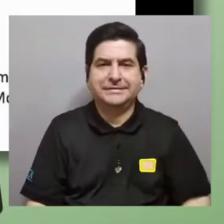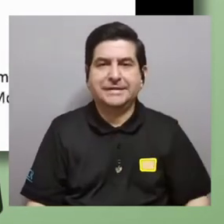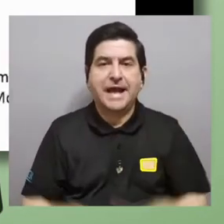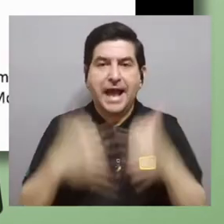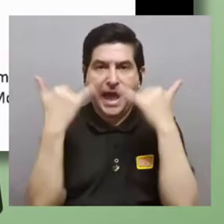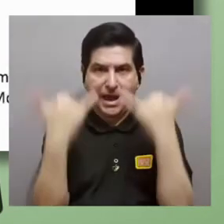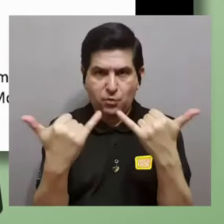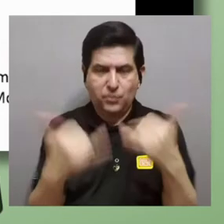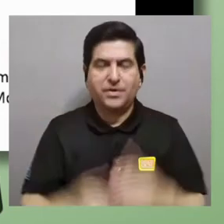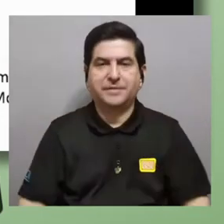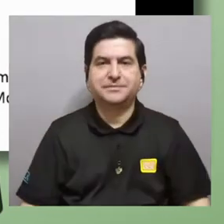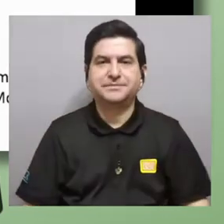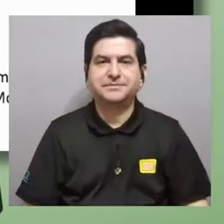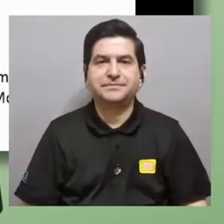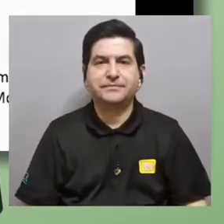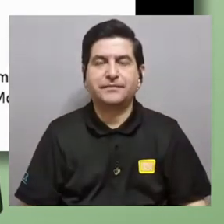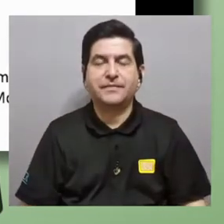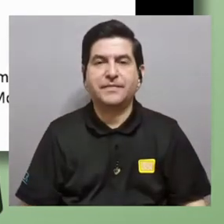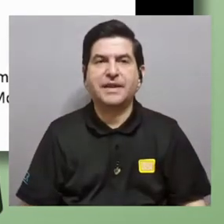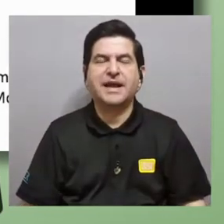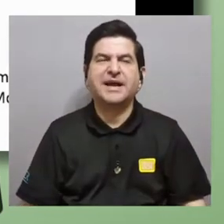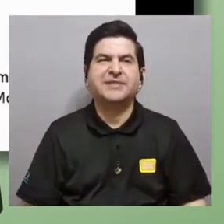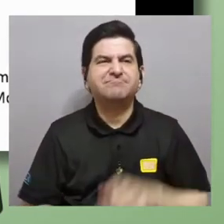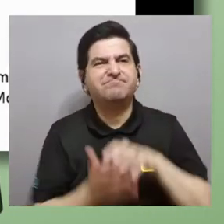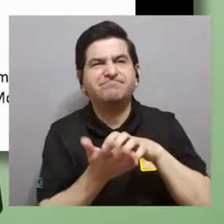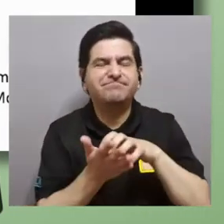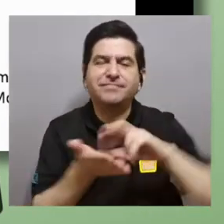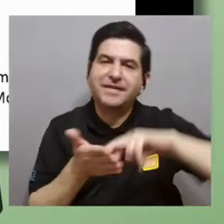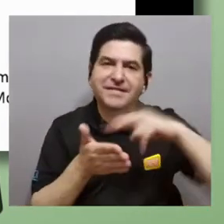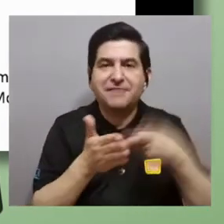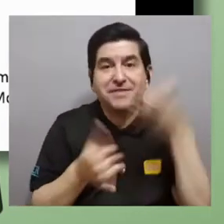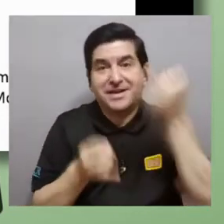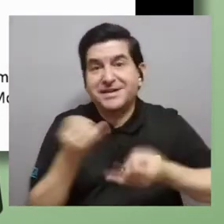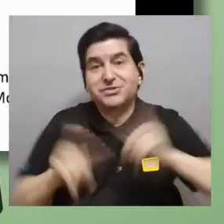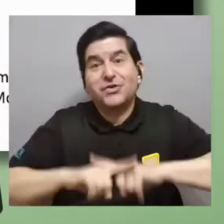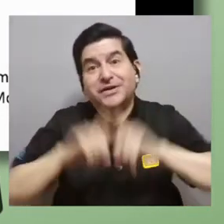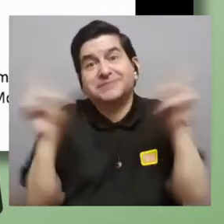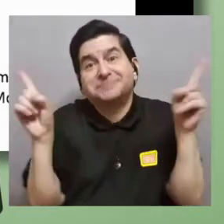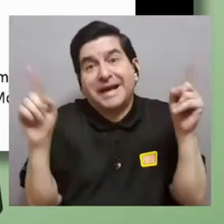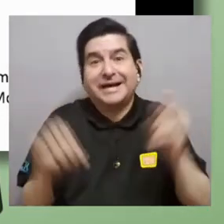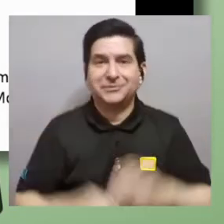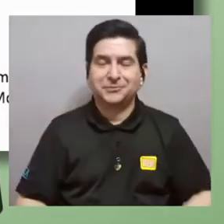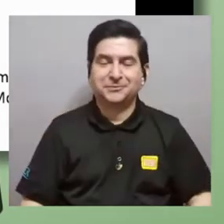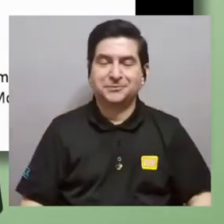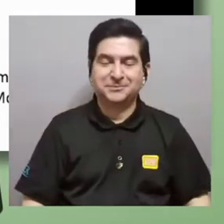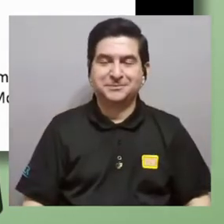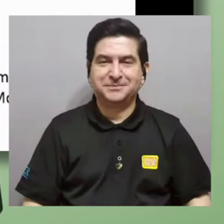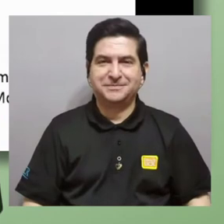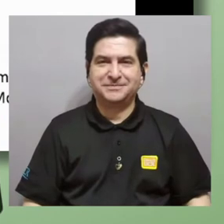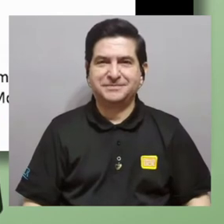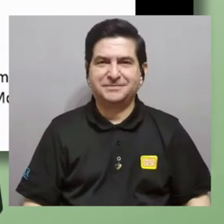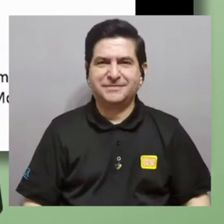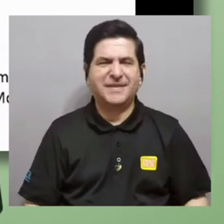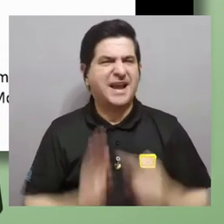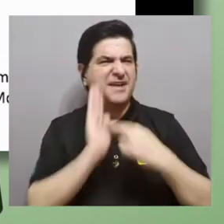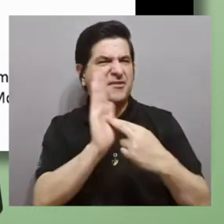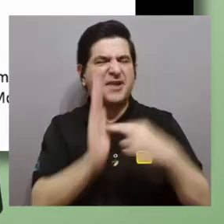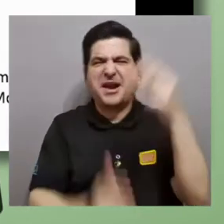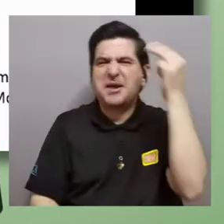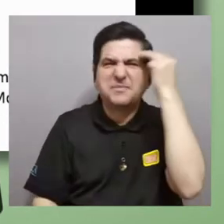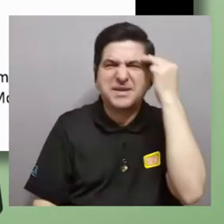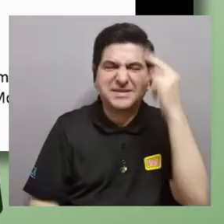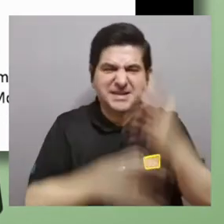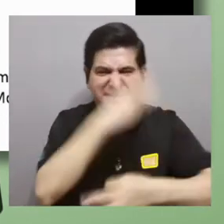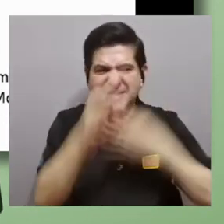ahora sí que es cuestionable que presente las definiciones hasta el final pero bueno ¿qué son esas representaciones